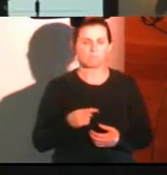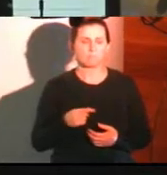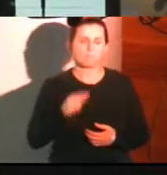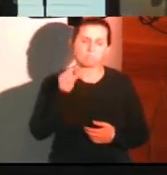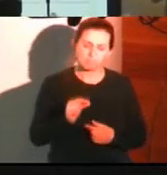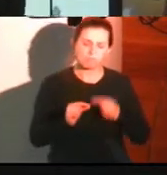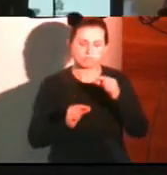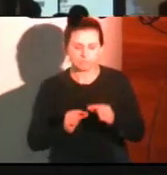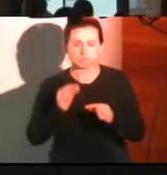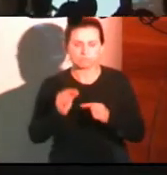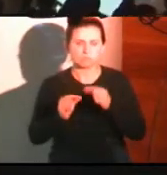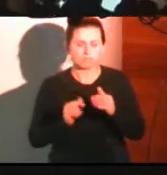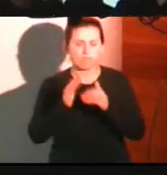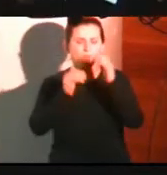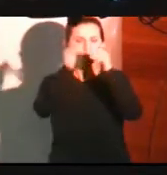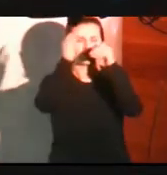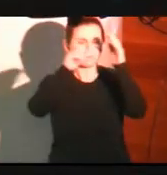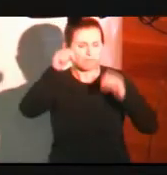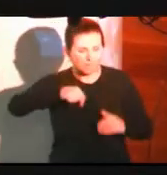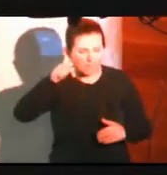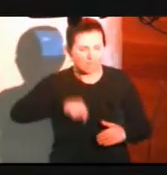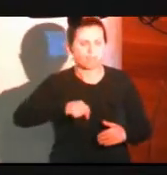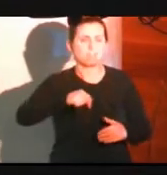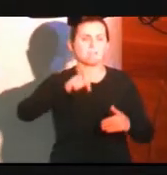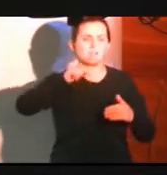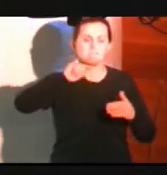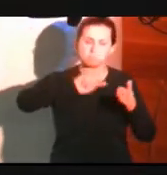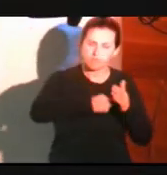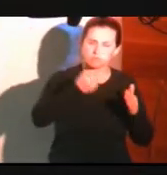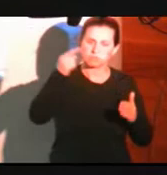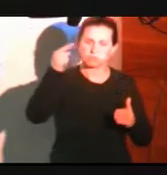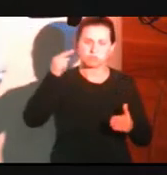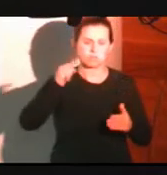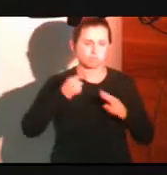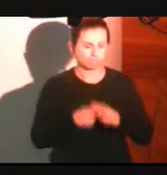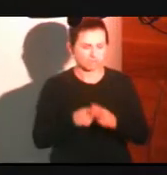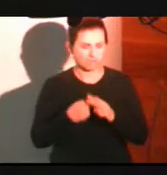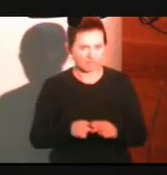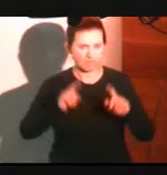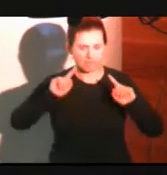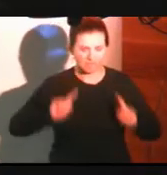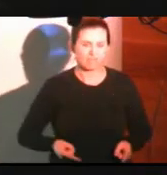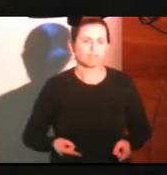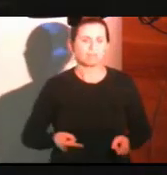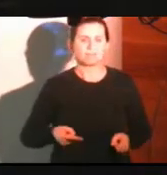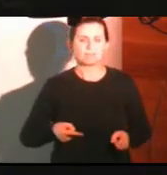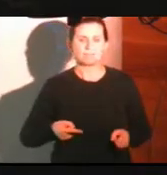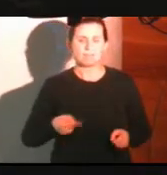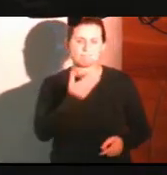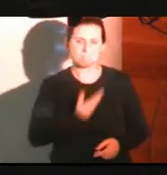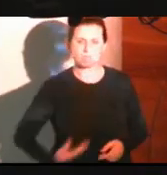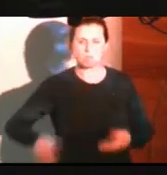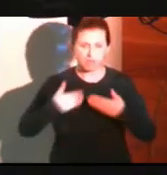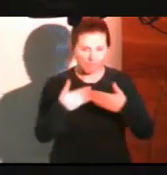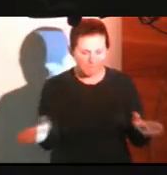a día esta ciudad tecnológica, este gobierno abierto, que nos pondremos a trabajar con el ingeniero Lafite, por supuesto, en todo